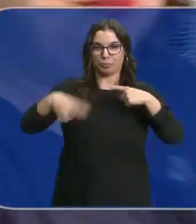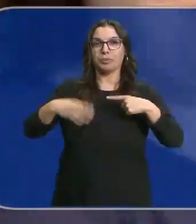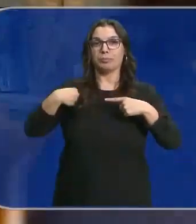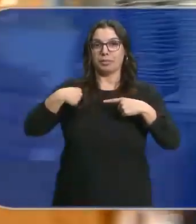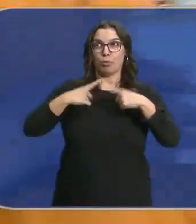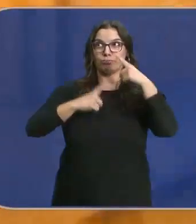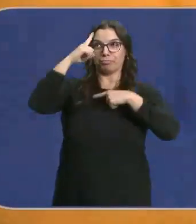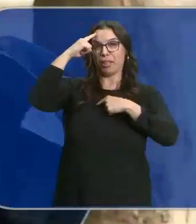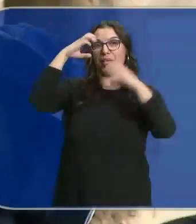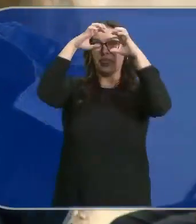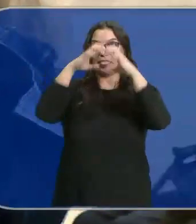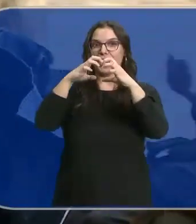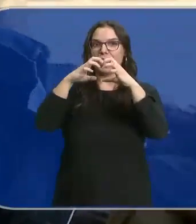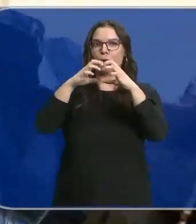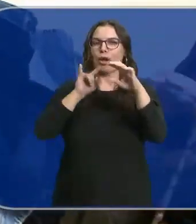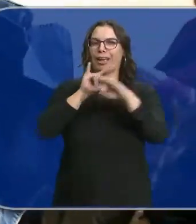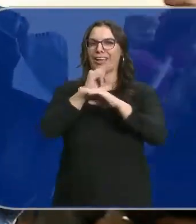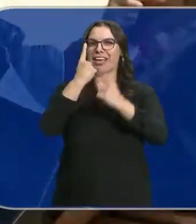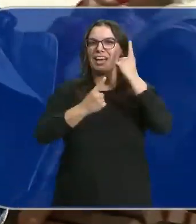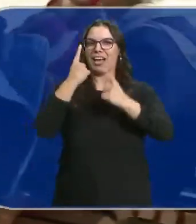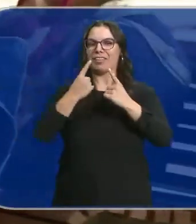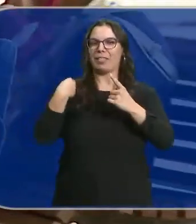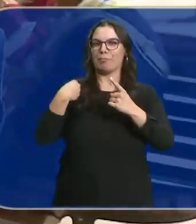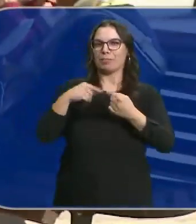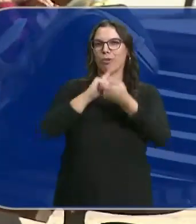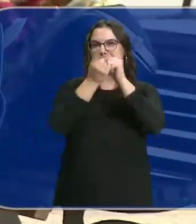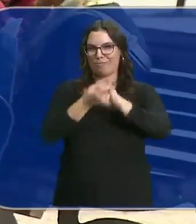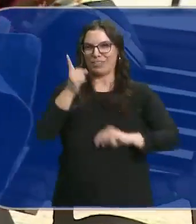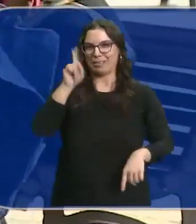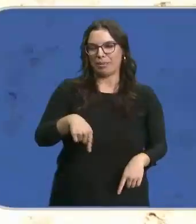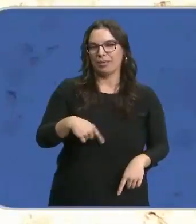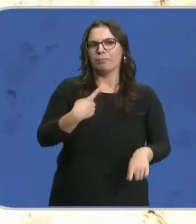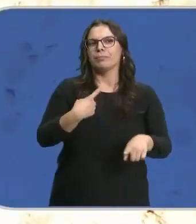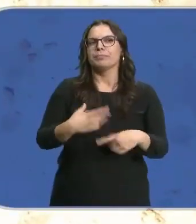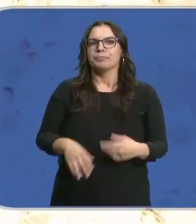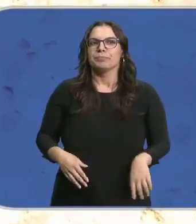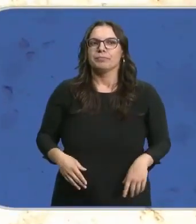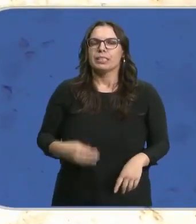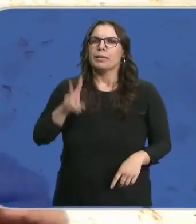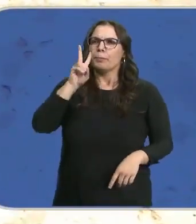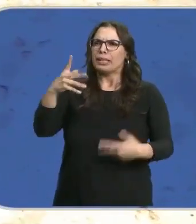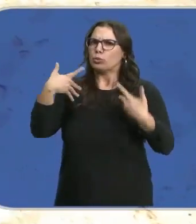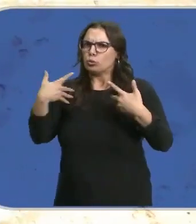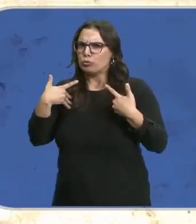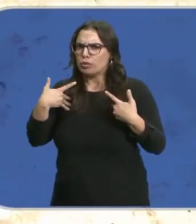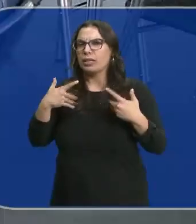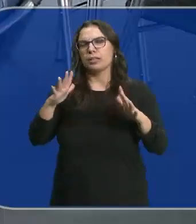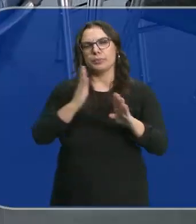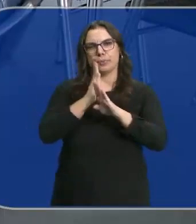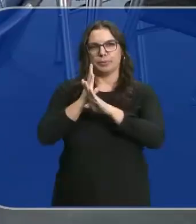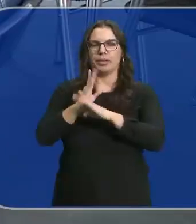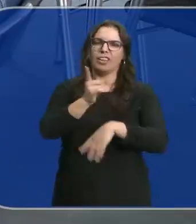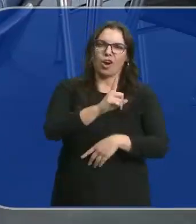a nuestro cerebro al que llegamos incluso a engañar y nos cambia el humor. Eso sí, hay de todo. El ver sufrir a la gente dentro de un orden.